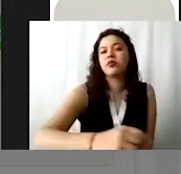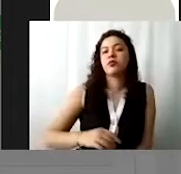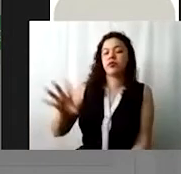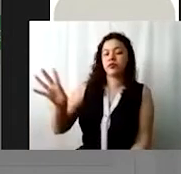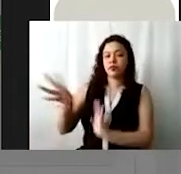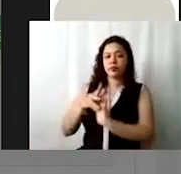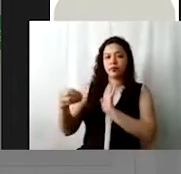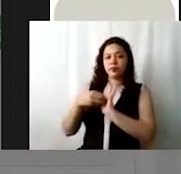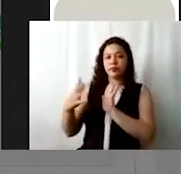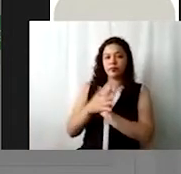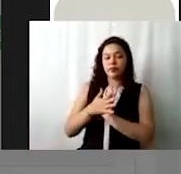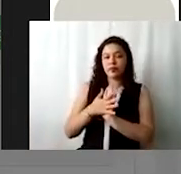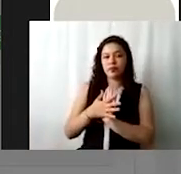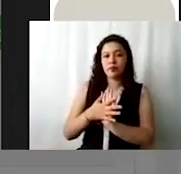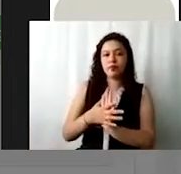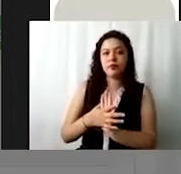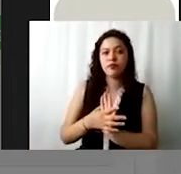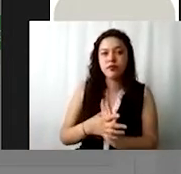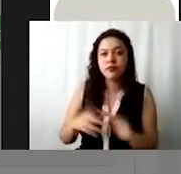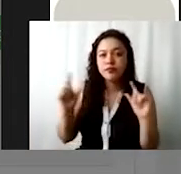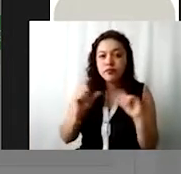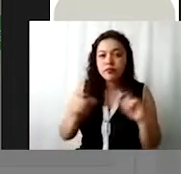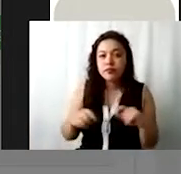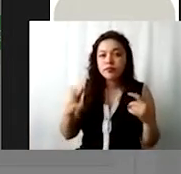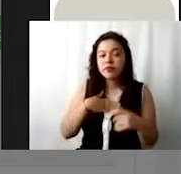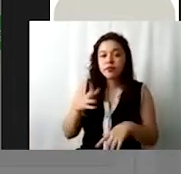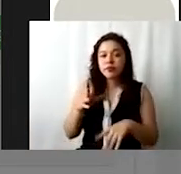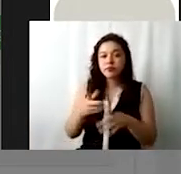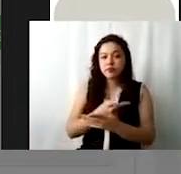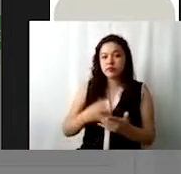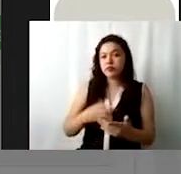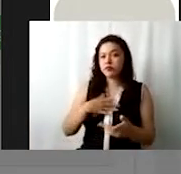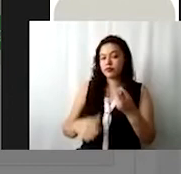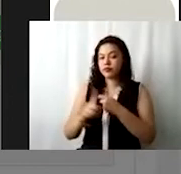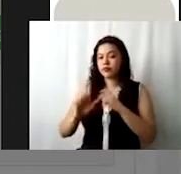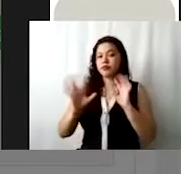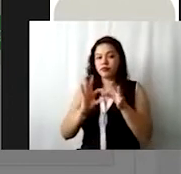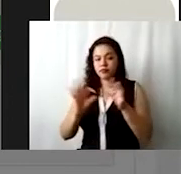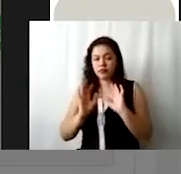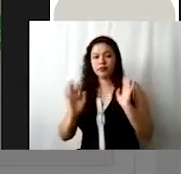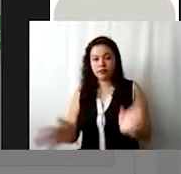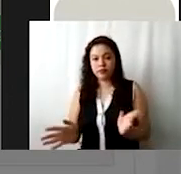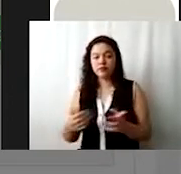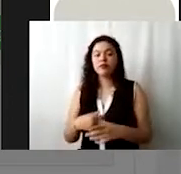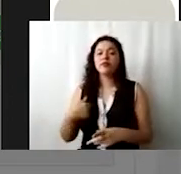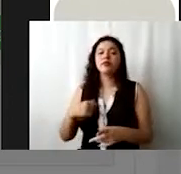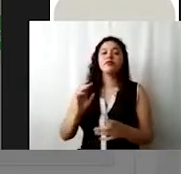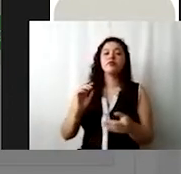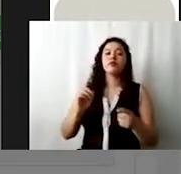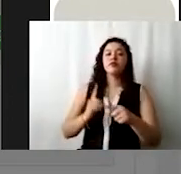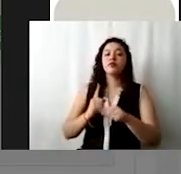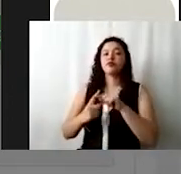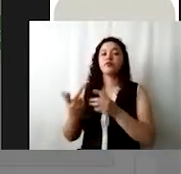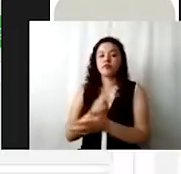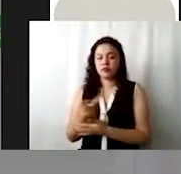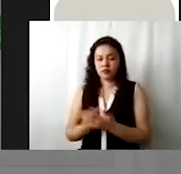Ya puse el título de mi programa, ya puse la problemática, ya la describí y le voy a dar agregar programa.